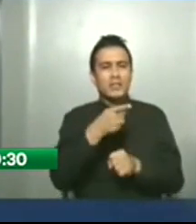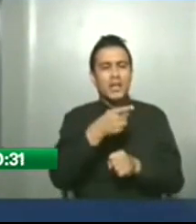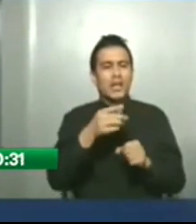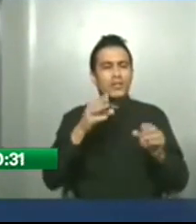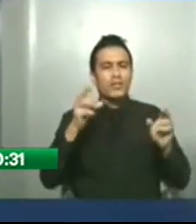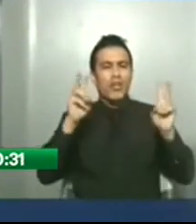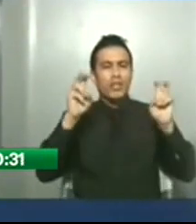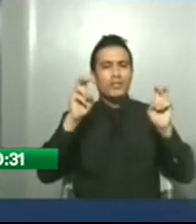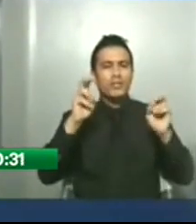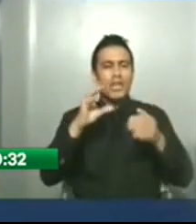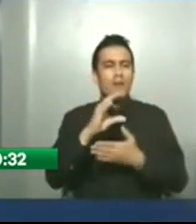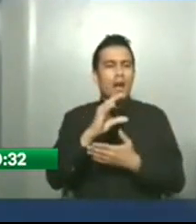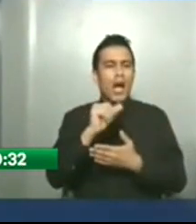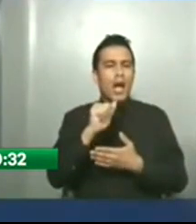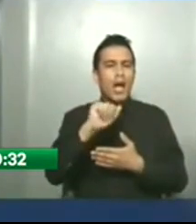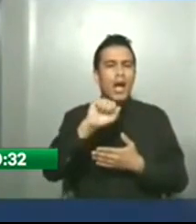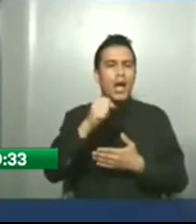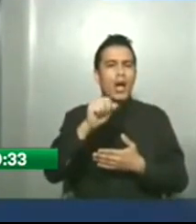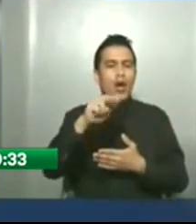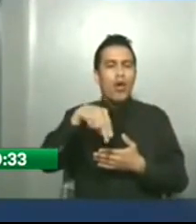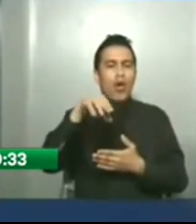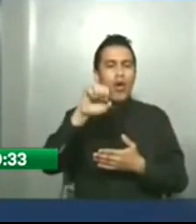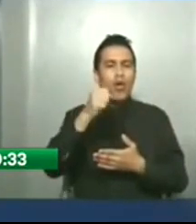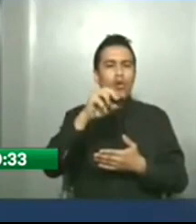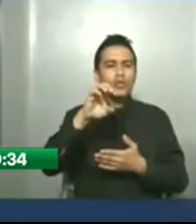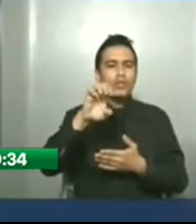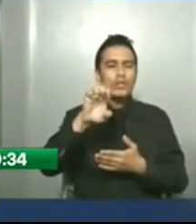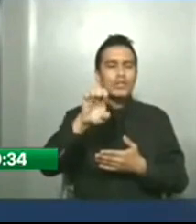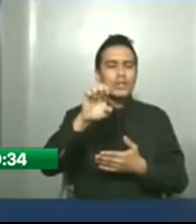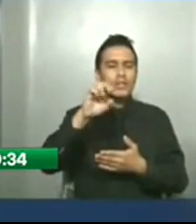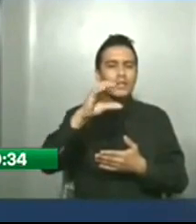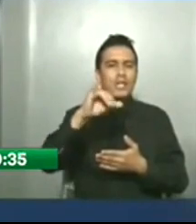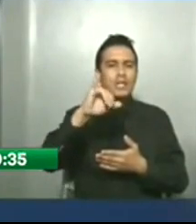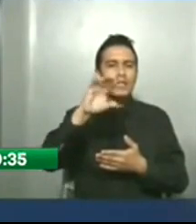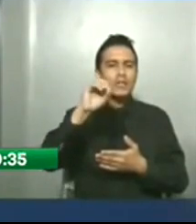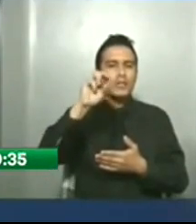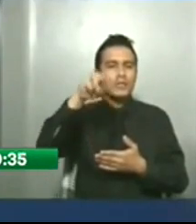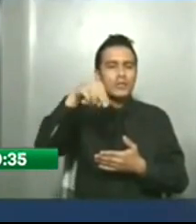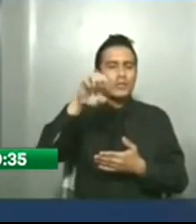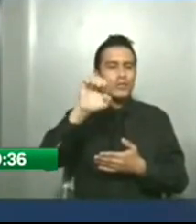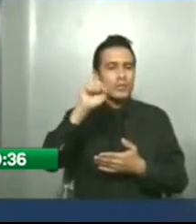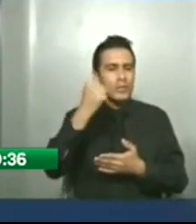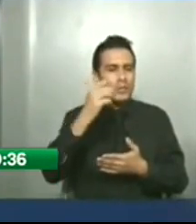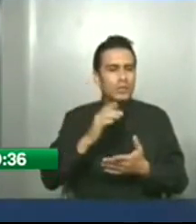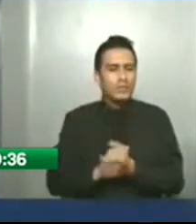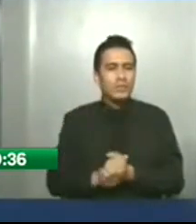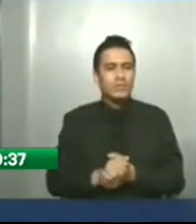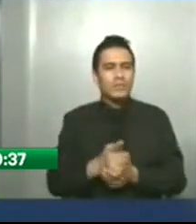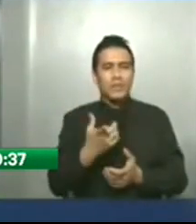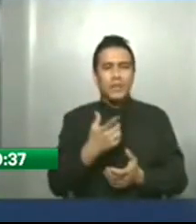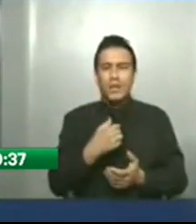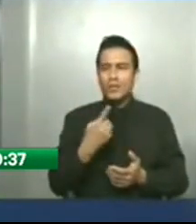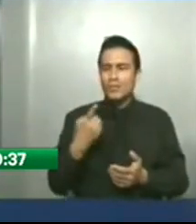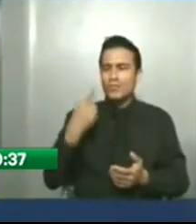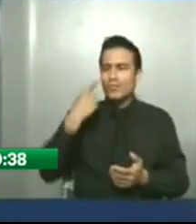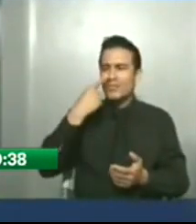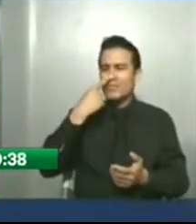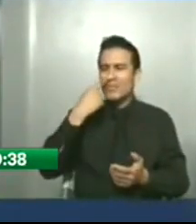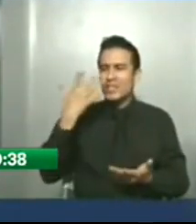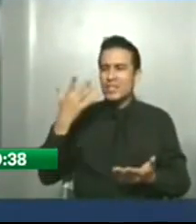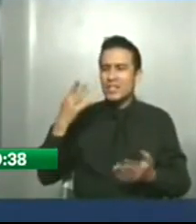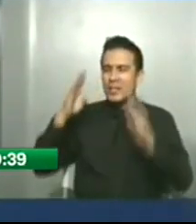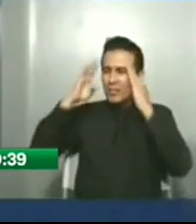obsesión realmente, no es una concesión, es una obsesión la que tienes con llevarnos o llevarme a la banda social cristiana.